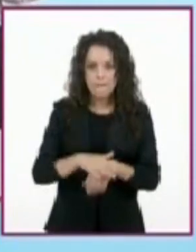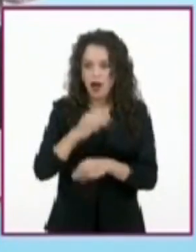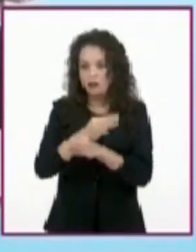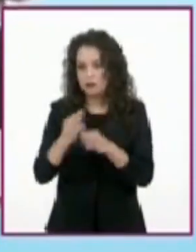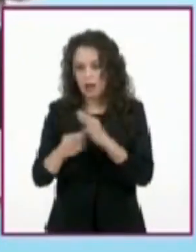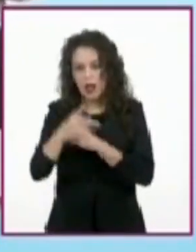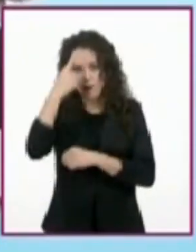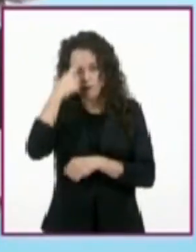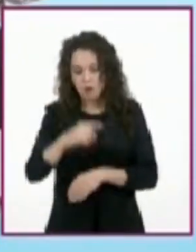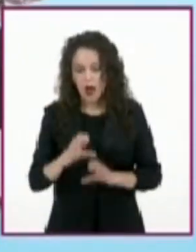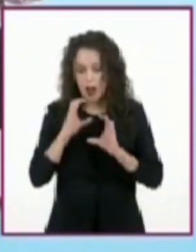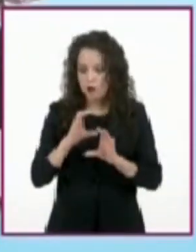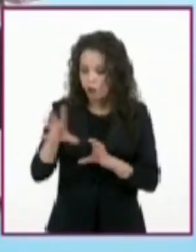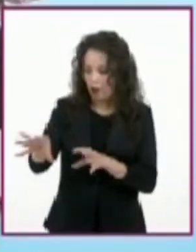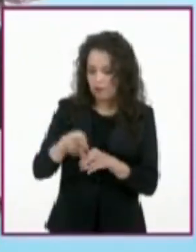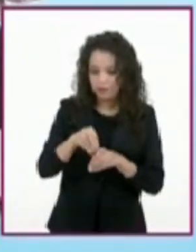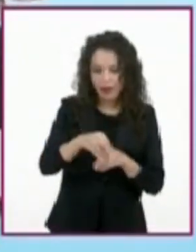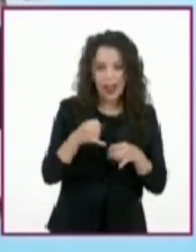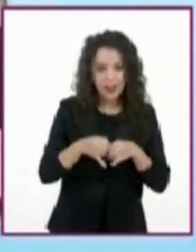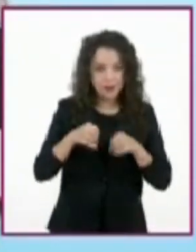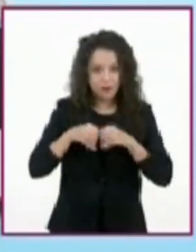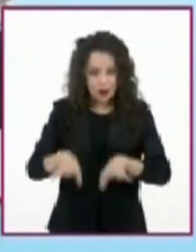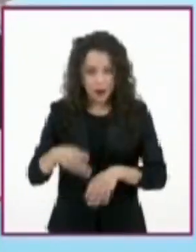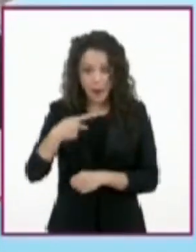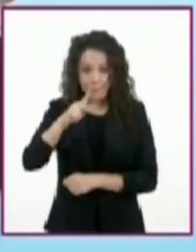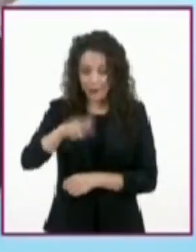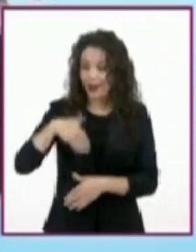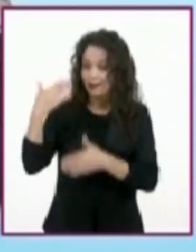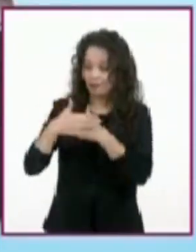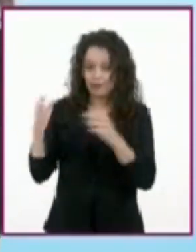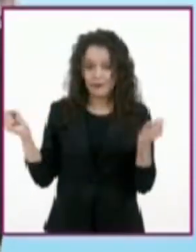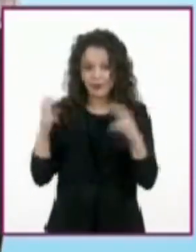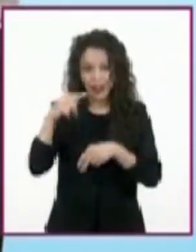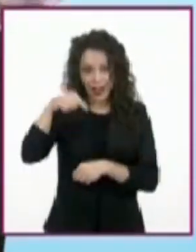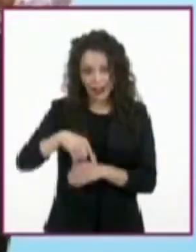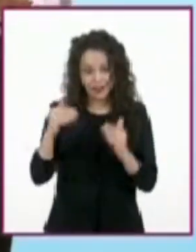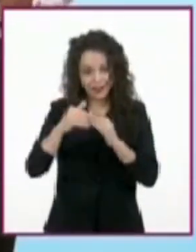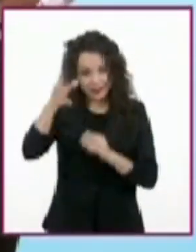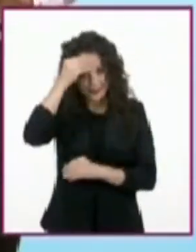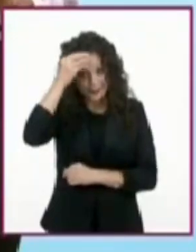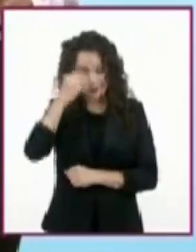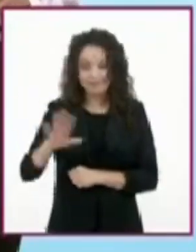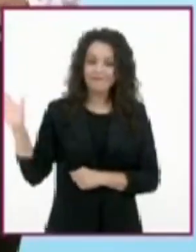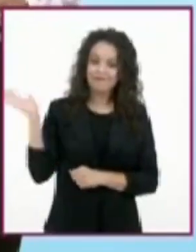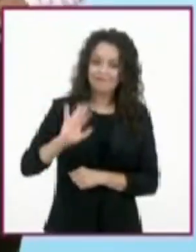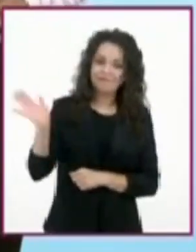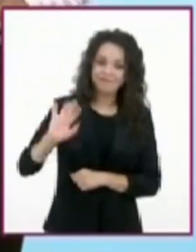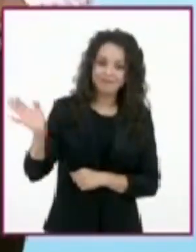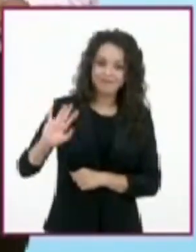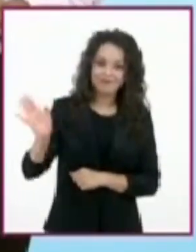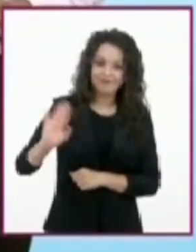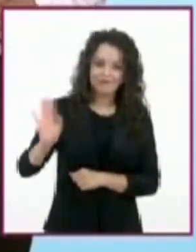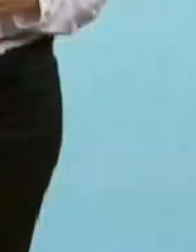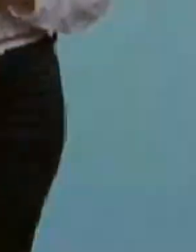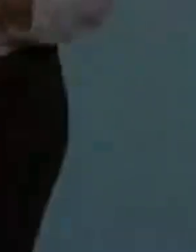pronto no se pierdan las siguientes sesiones de Aprende en Casa. ¡Nos vemos en la próxima emisión!